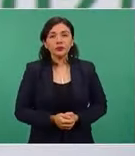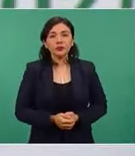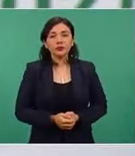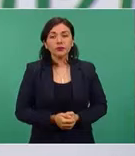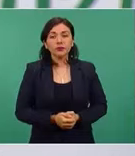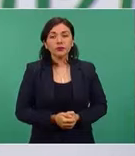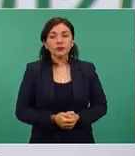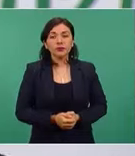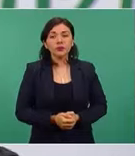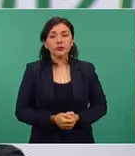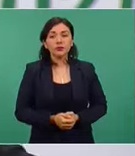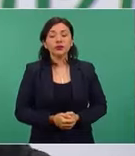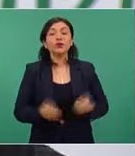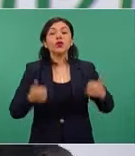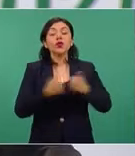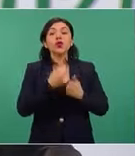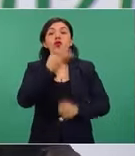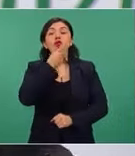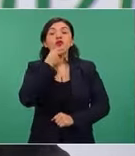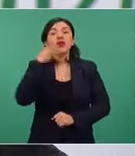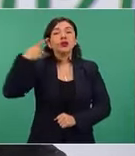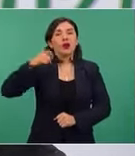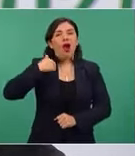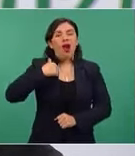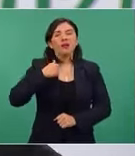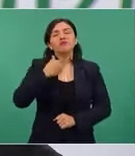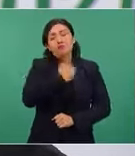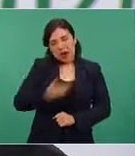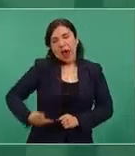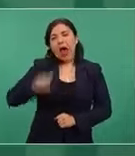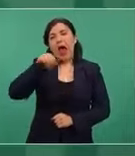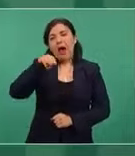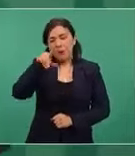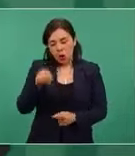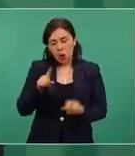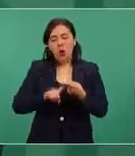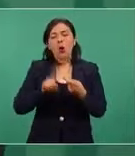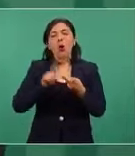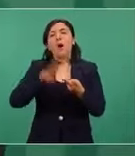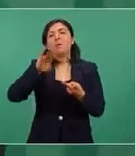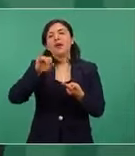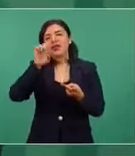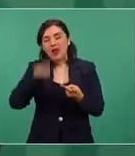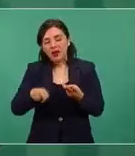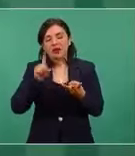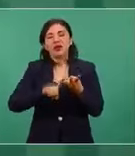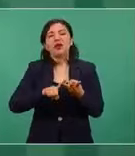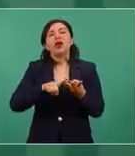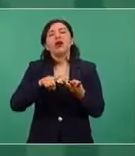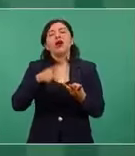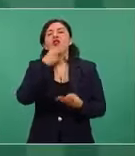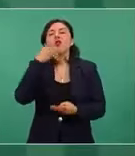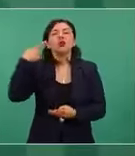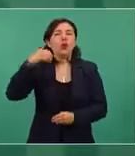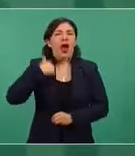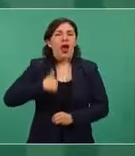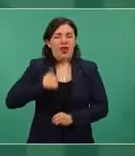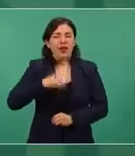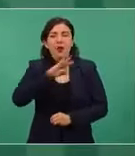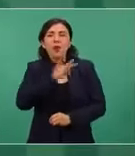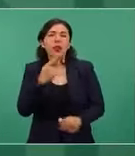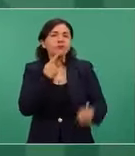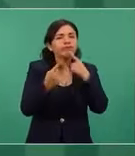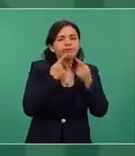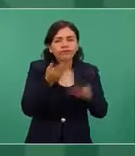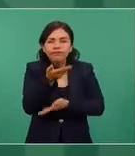Y el primer ministro, el presidente López Obrador y el presidente Biden puedan en esas dos horas comentar sobre estos